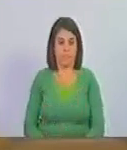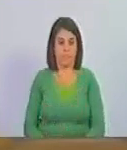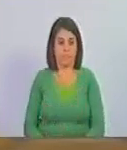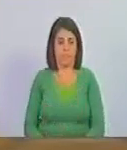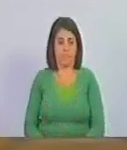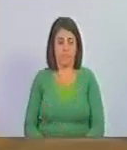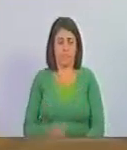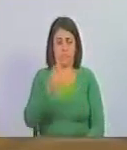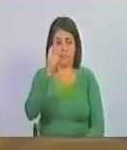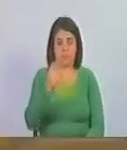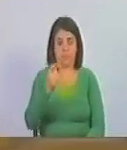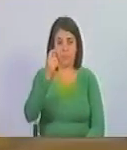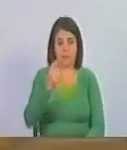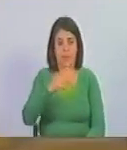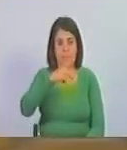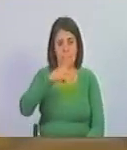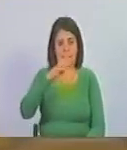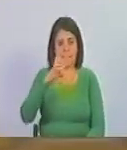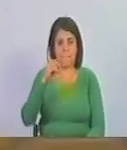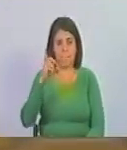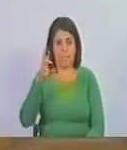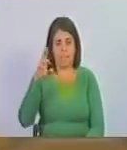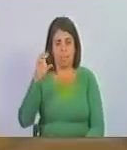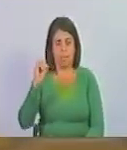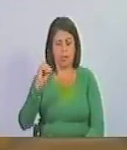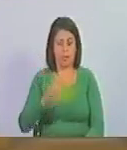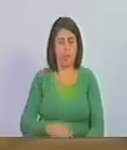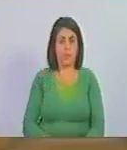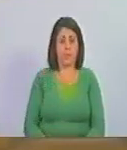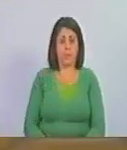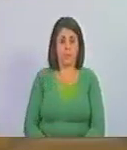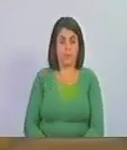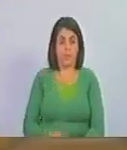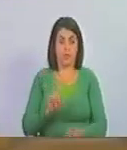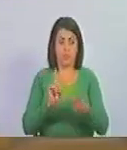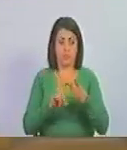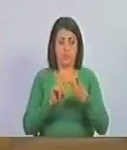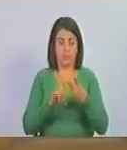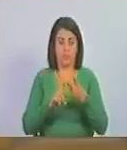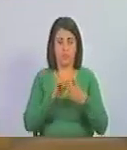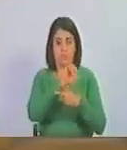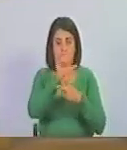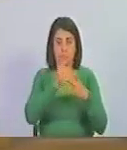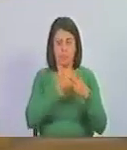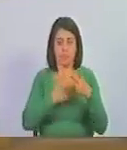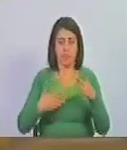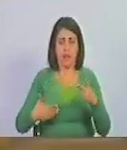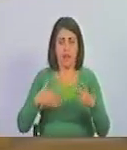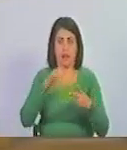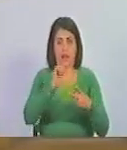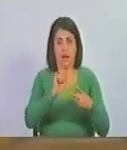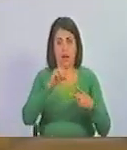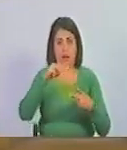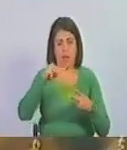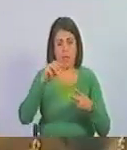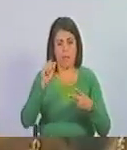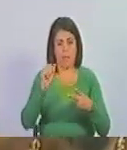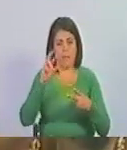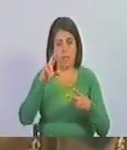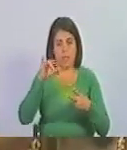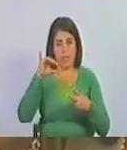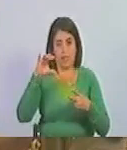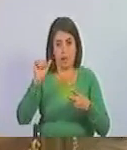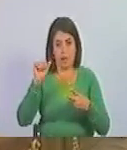compañero diputado Pedro Infantes Aparicio. Segunda vicepresidenta, compañera